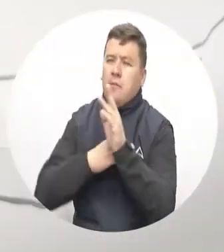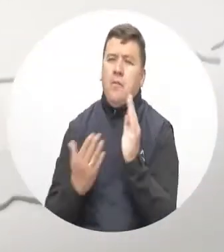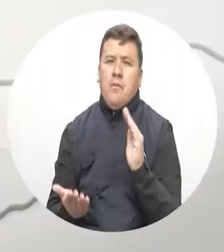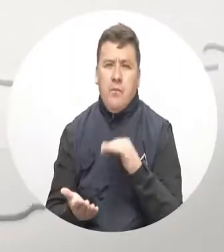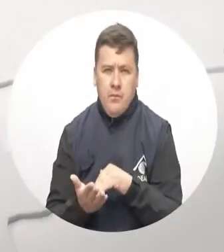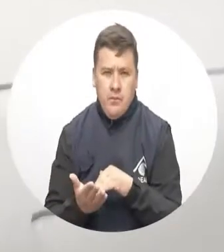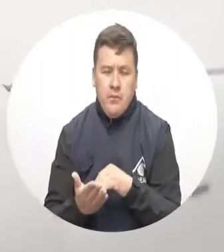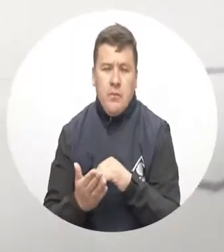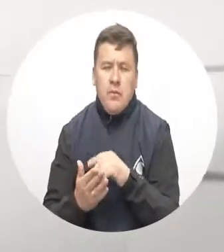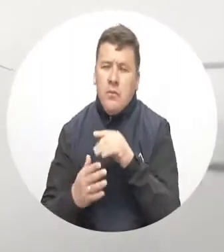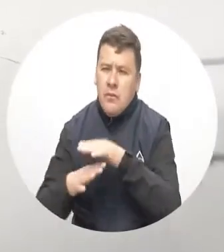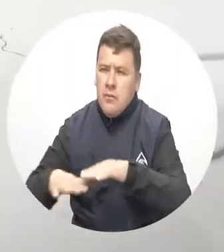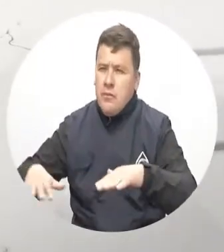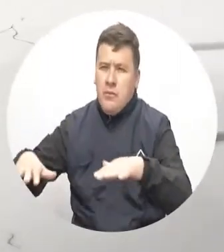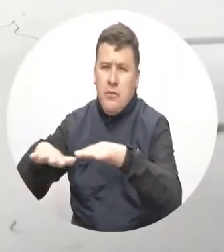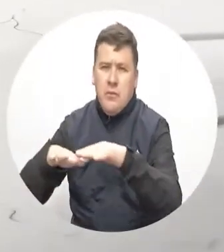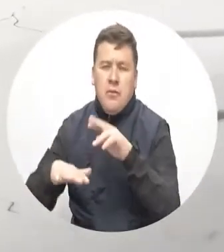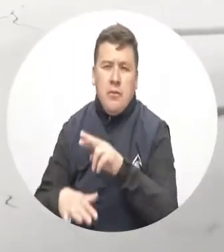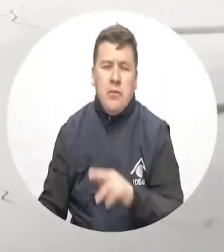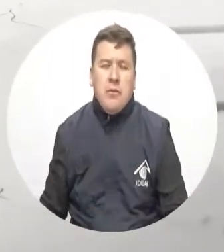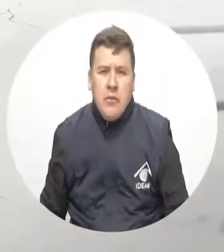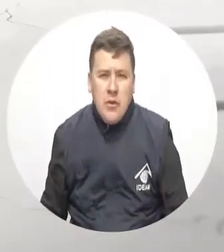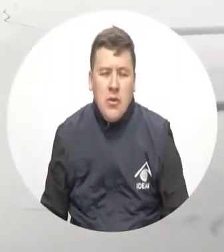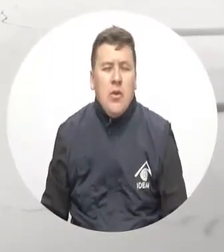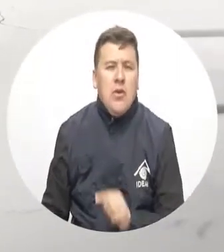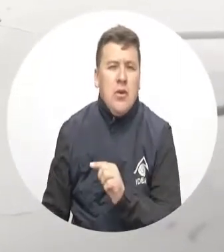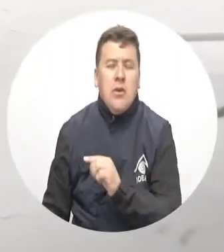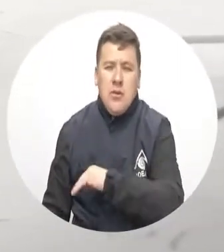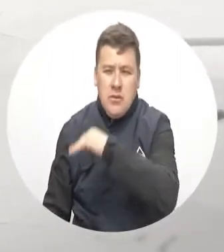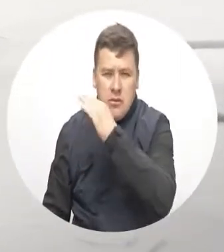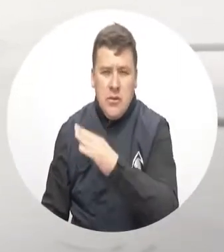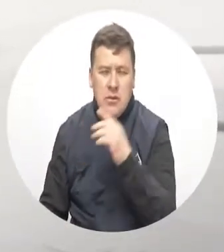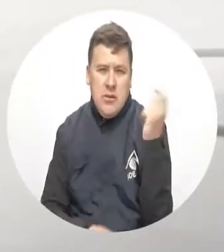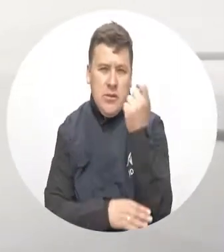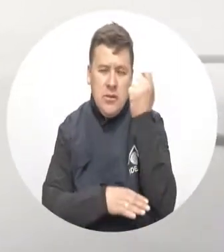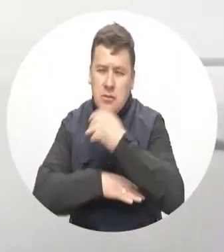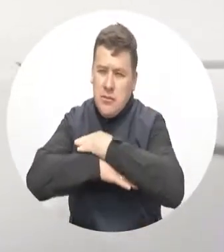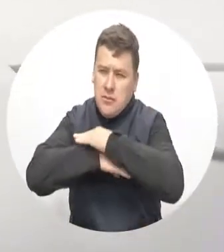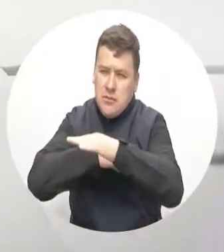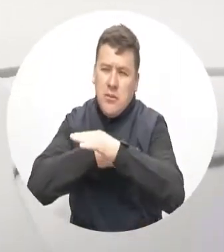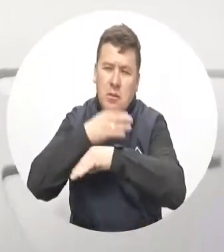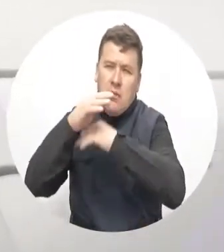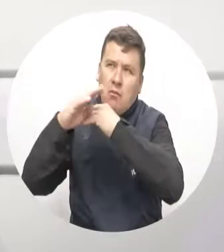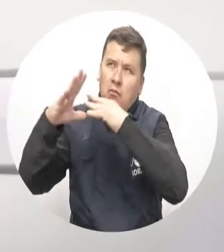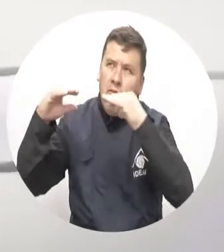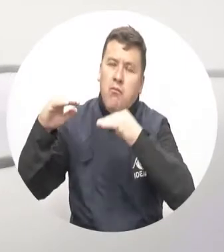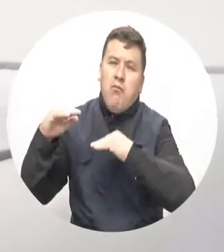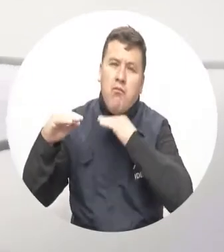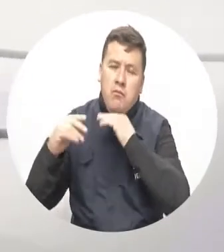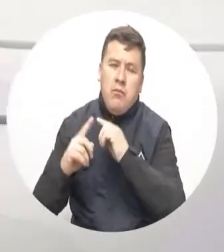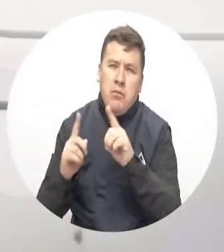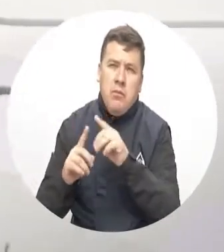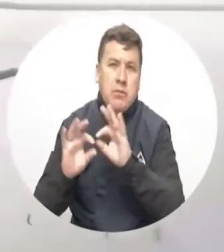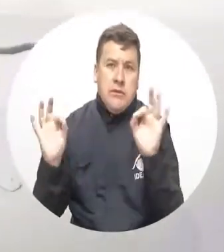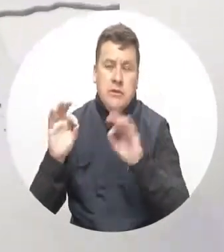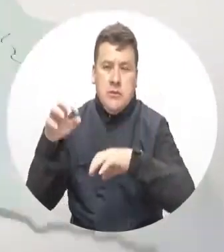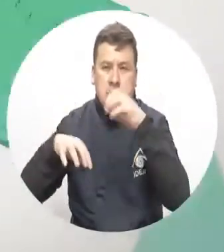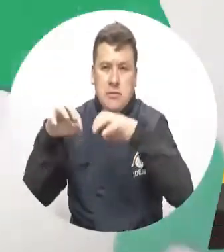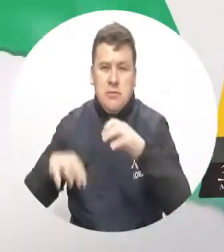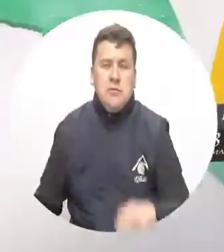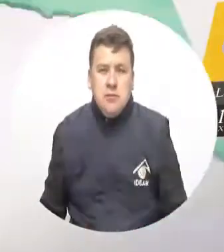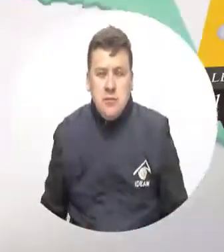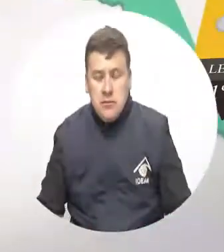se prevé nuevamente sol en la mayor parte de la región. Únicamente el pie de monte del Meta se espera con nubes densas, pero sin